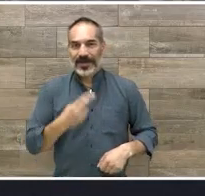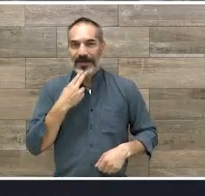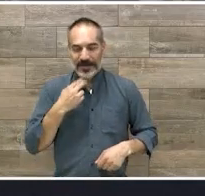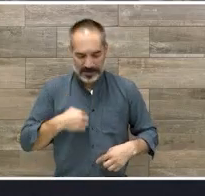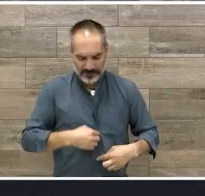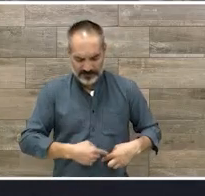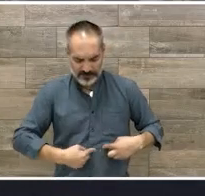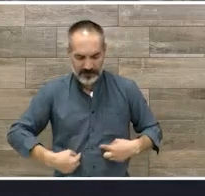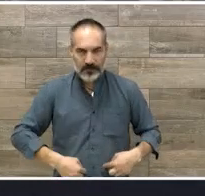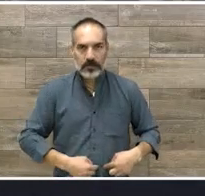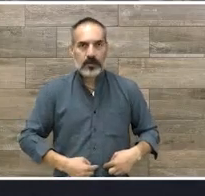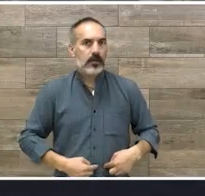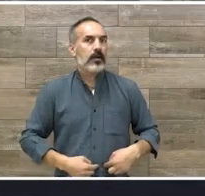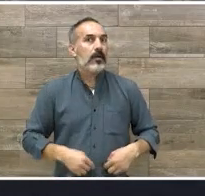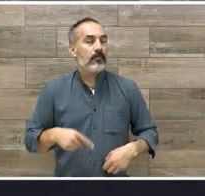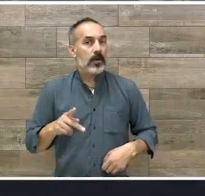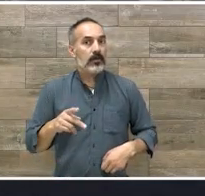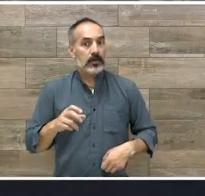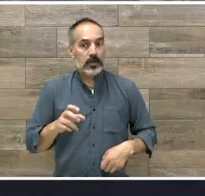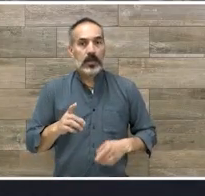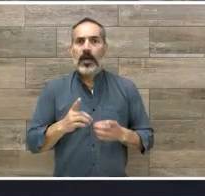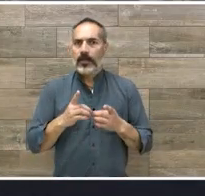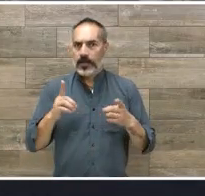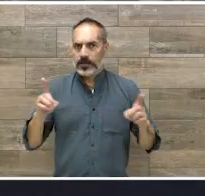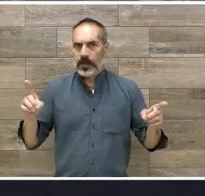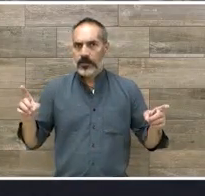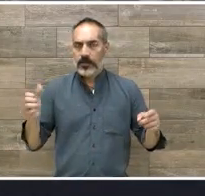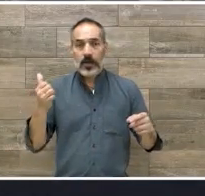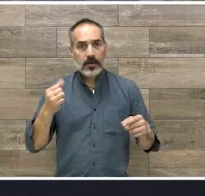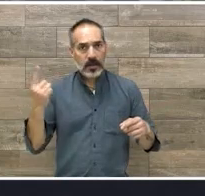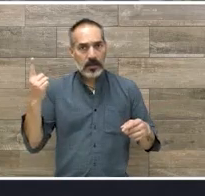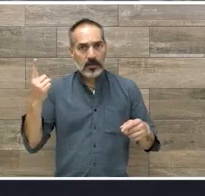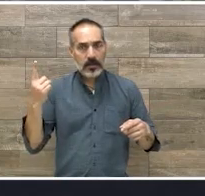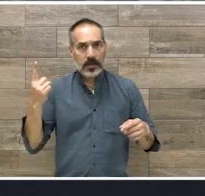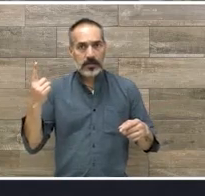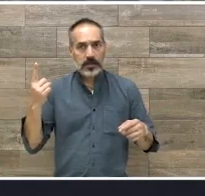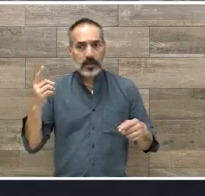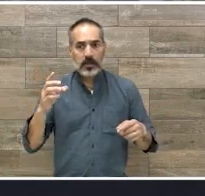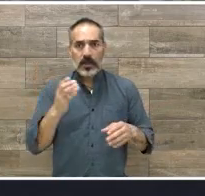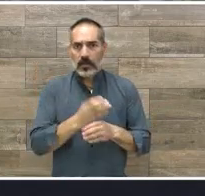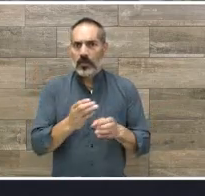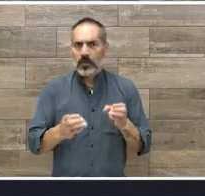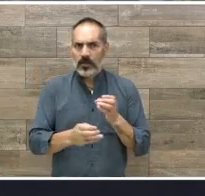ha visto contribuye al desarrollo de algunas alteraciones de la conducta.